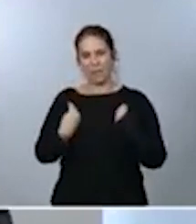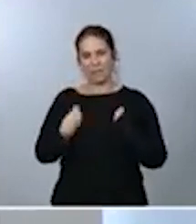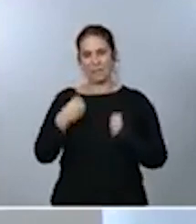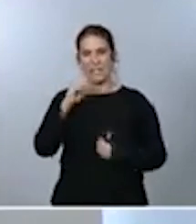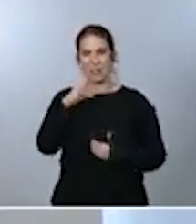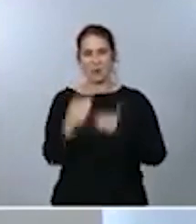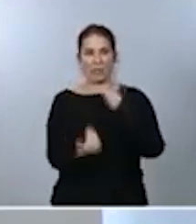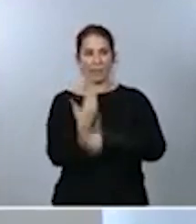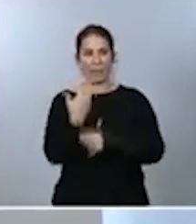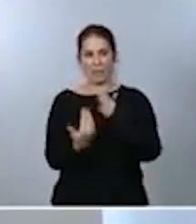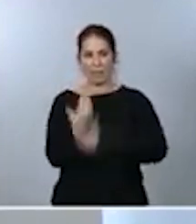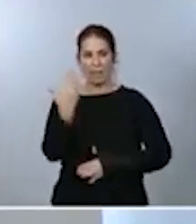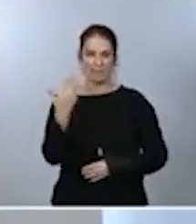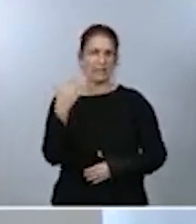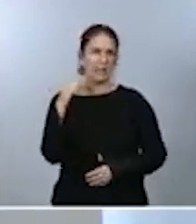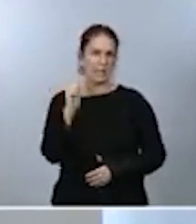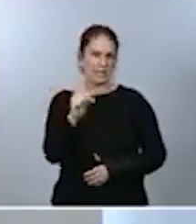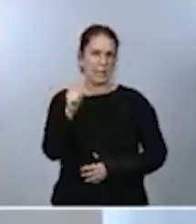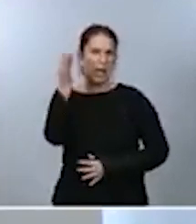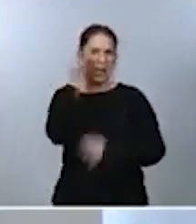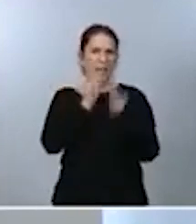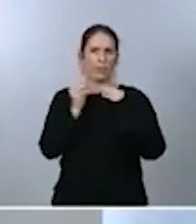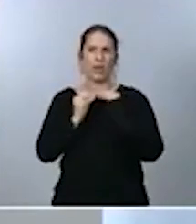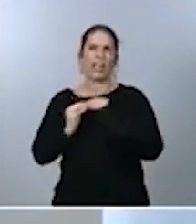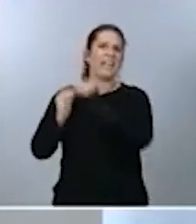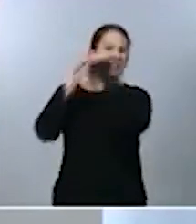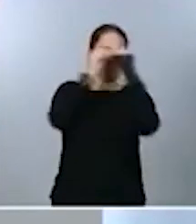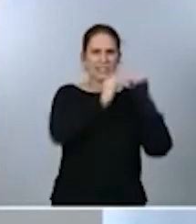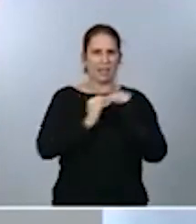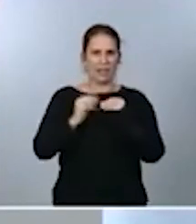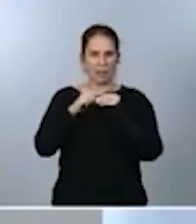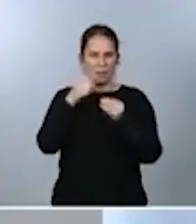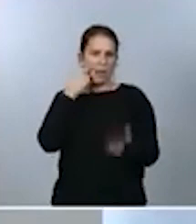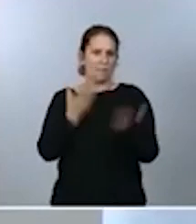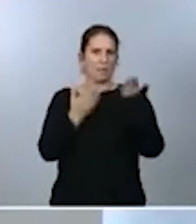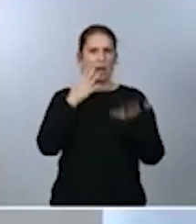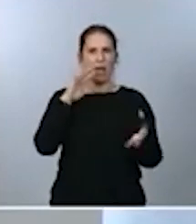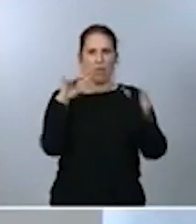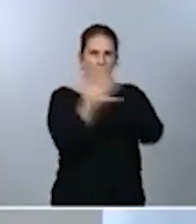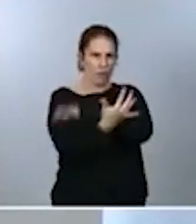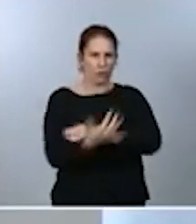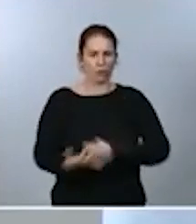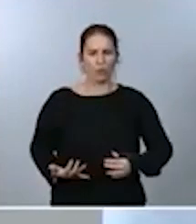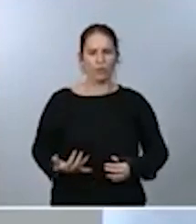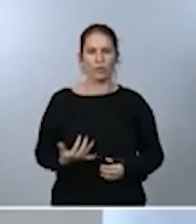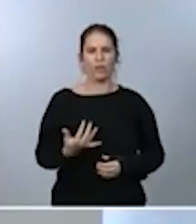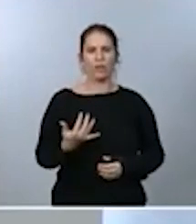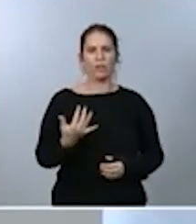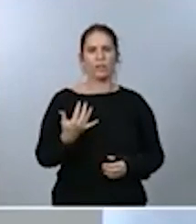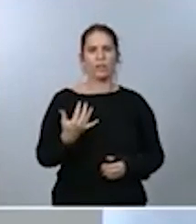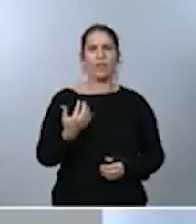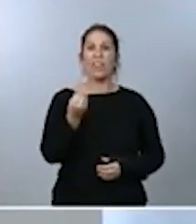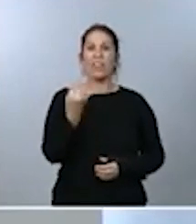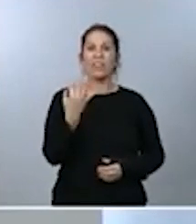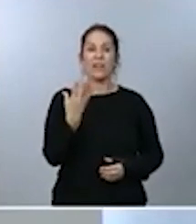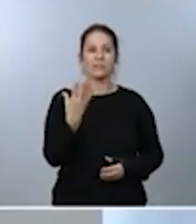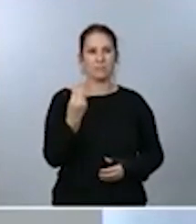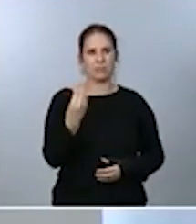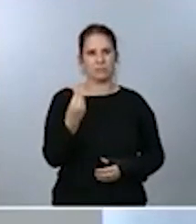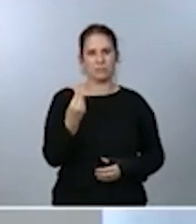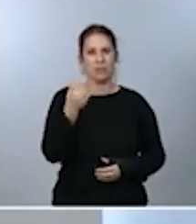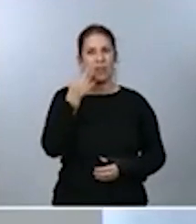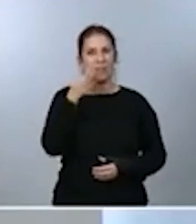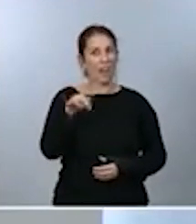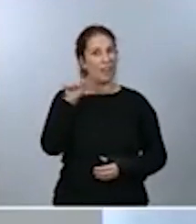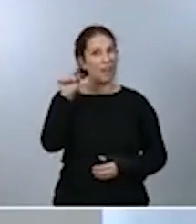como ustedes saben, un dato estándar para medir la evolución de la pandemia, de la pandemia están en cifras muy altas. En Francia, ronda